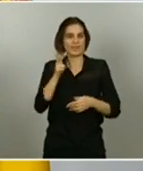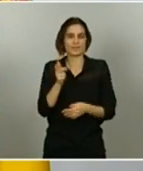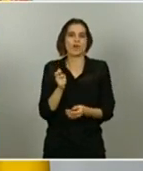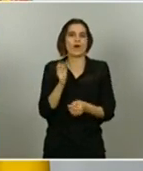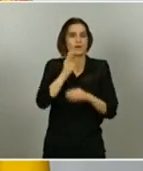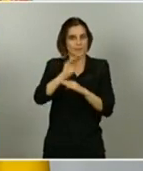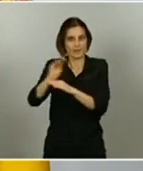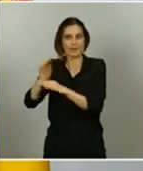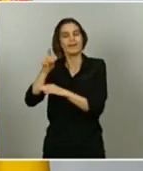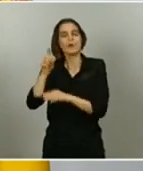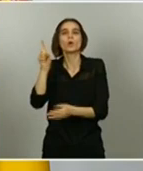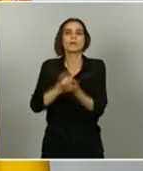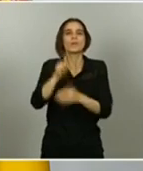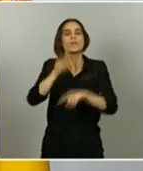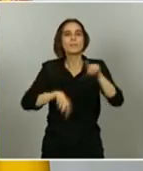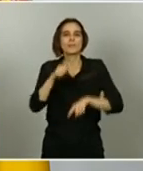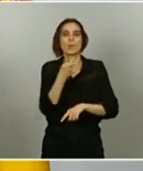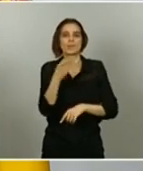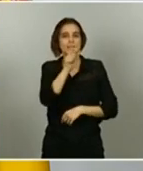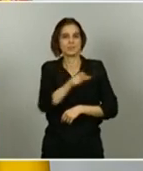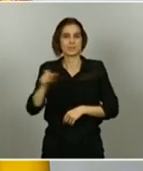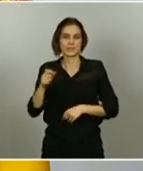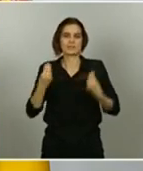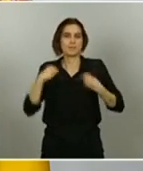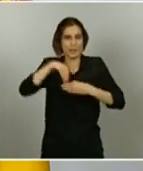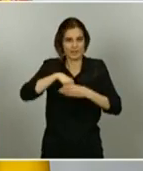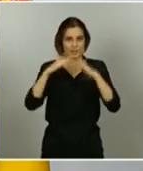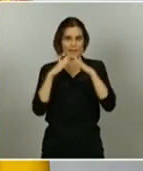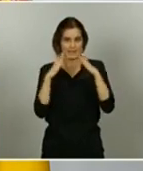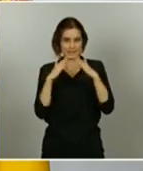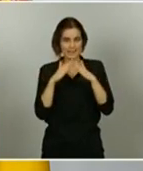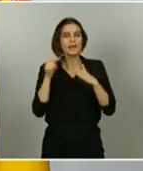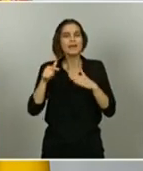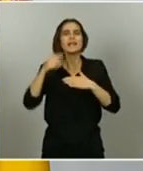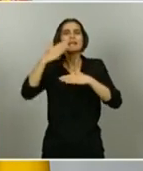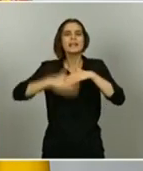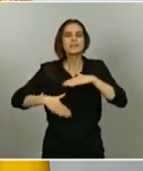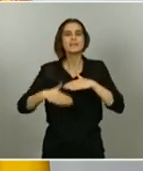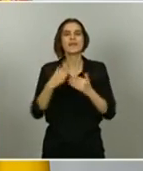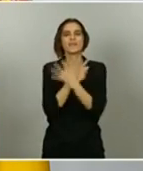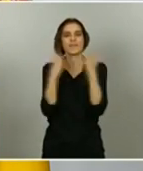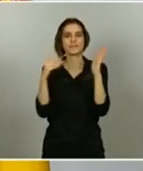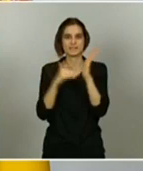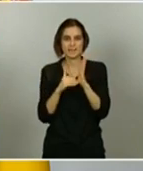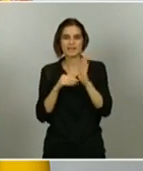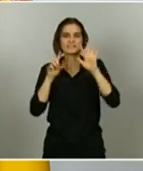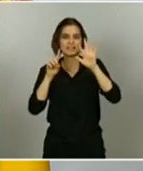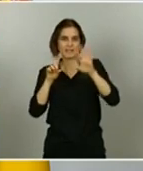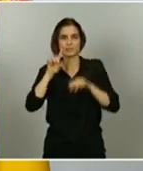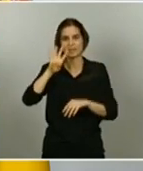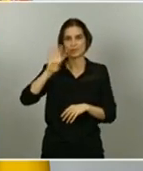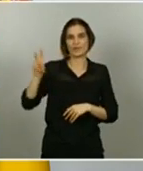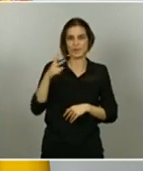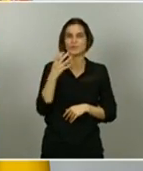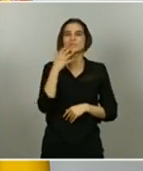convivencia. Ese límite de patrimonio para alcanzar el ingreso mínimo es de 16.614 euros para una persona que viva sola